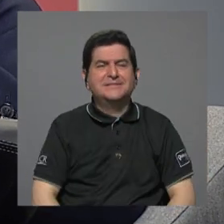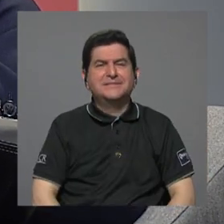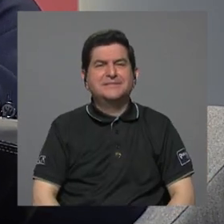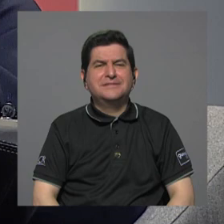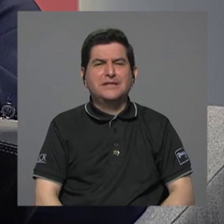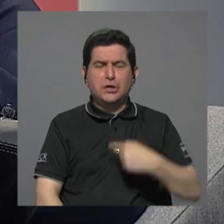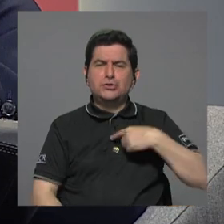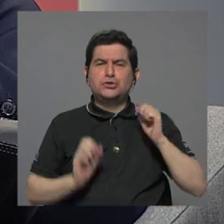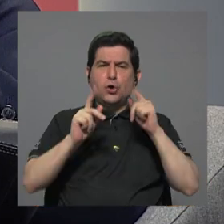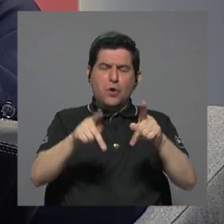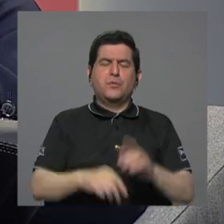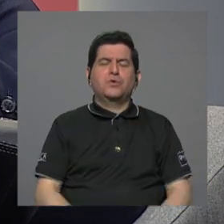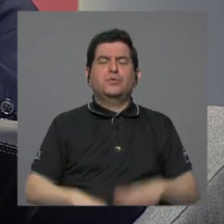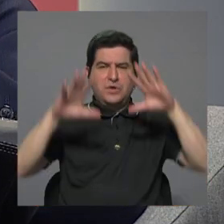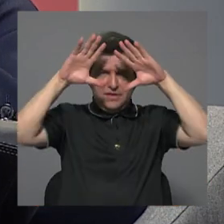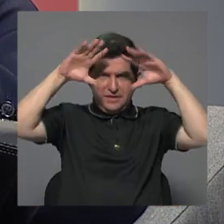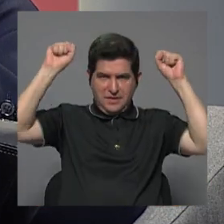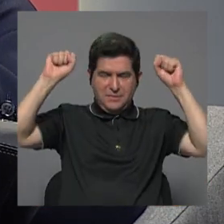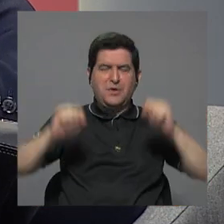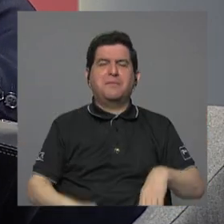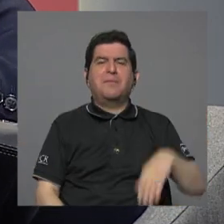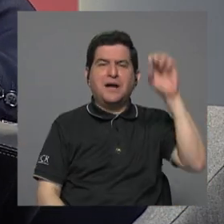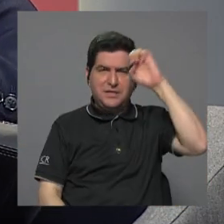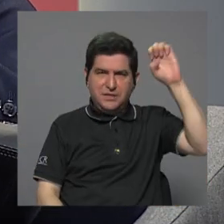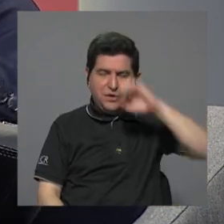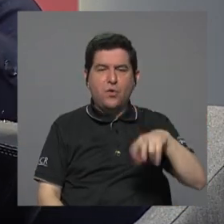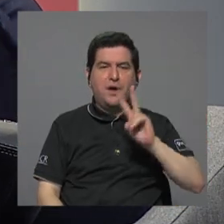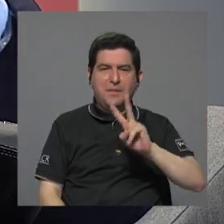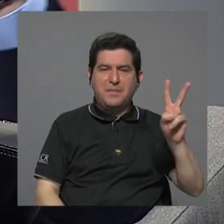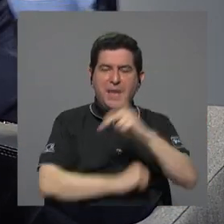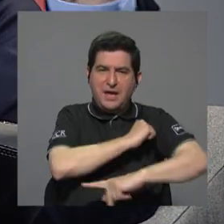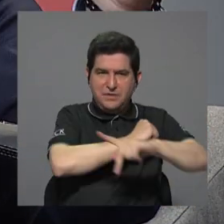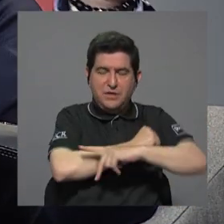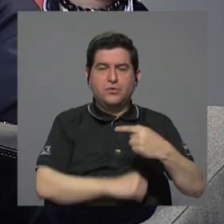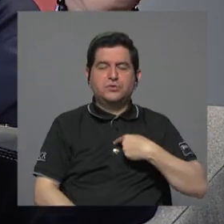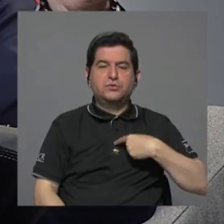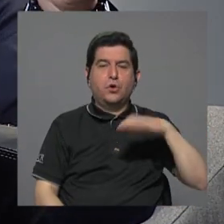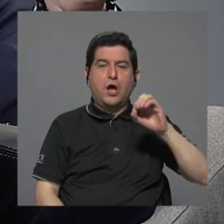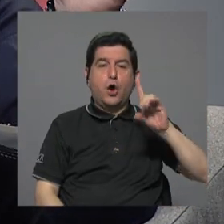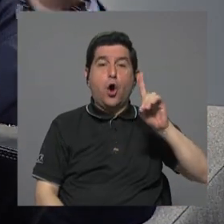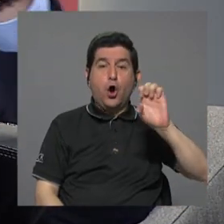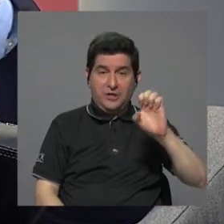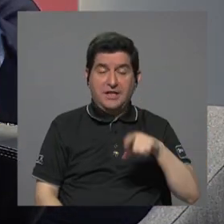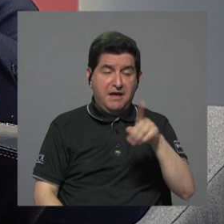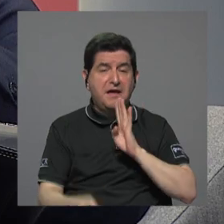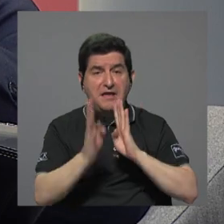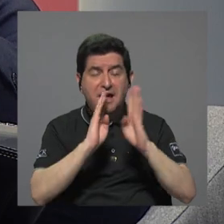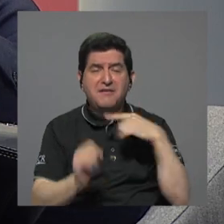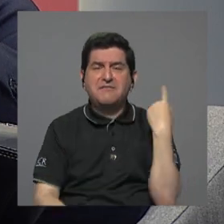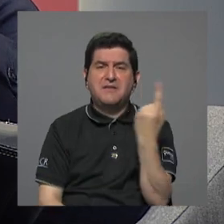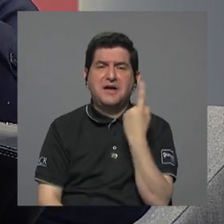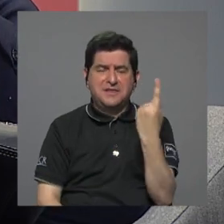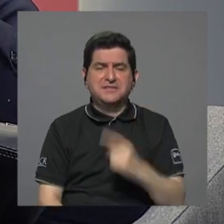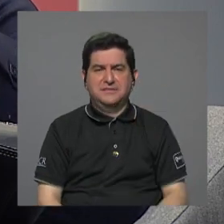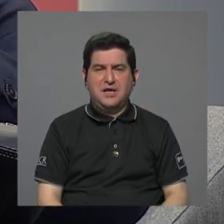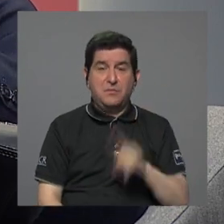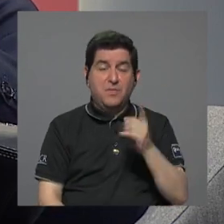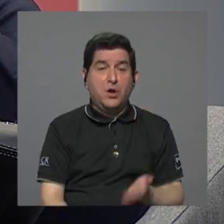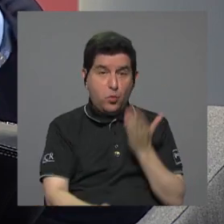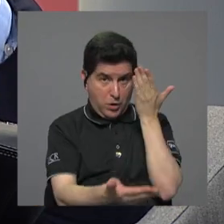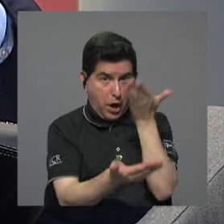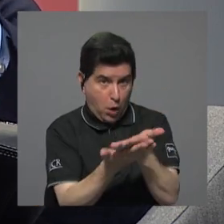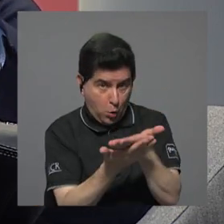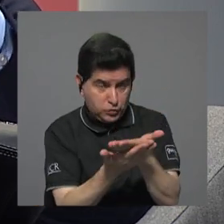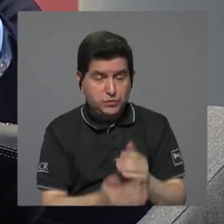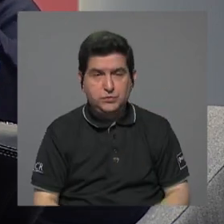yo tuve la oportunidad de ser diplomático en Europa estar en más de 22 países estuve en la OCDE una vez y ahí se hablaba que siempre que fuera a haber una concesión